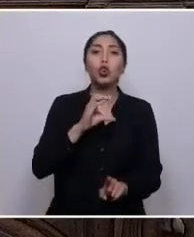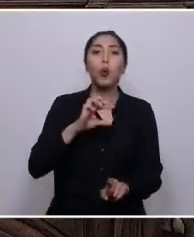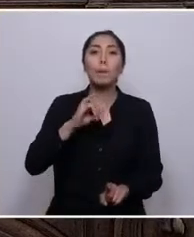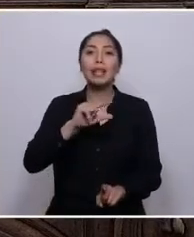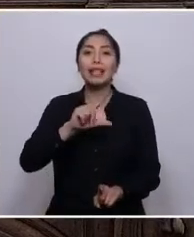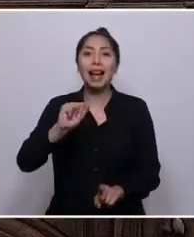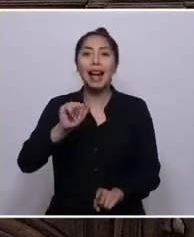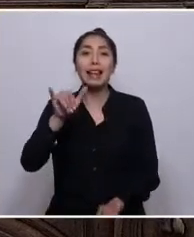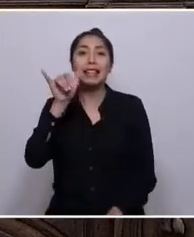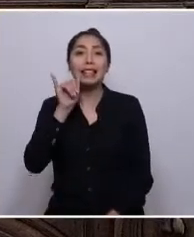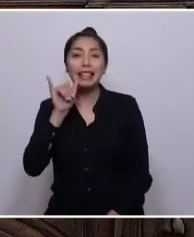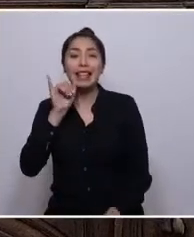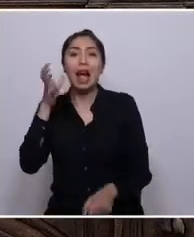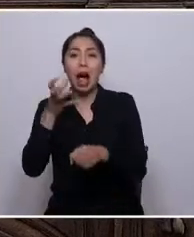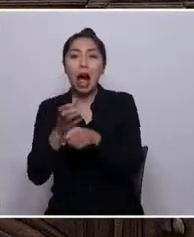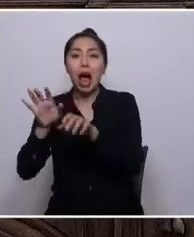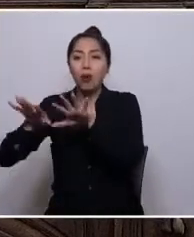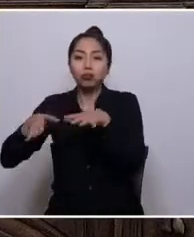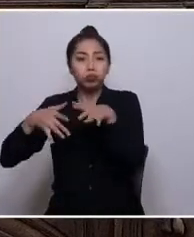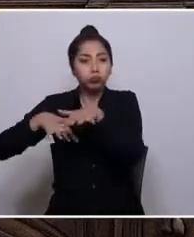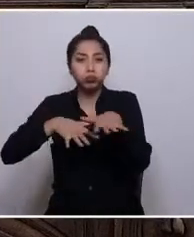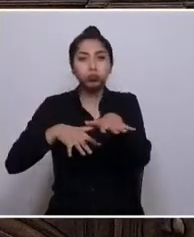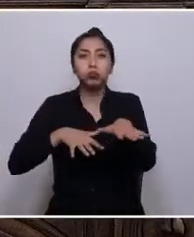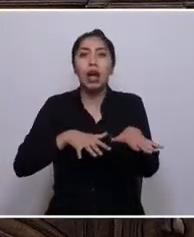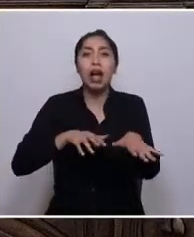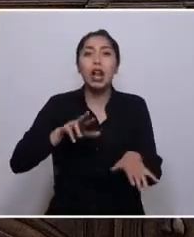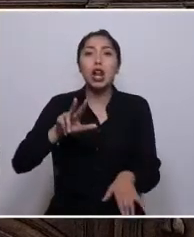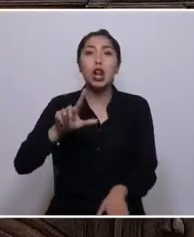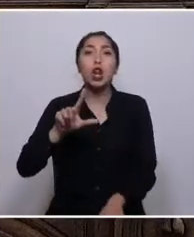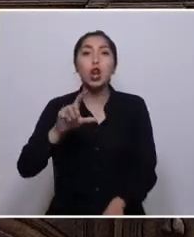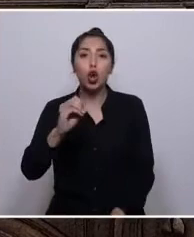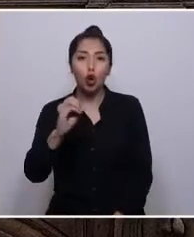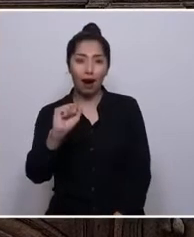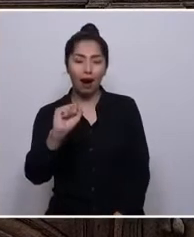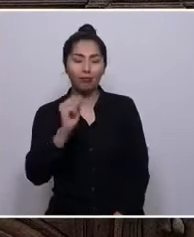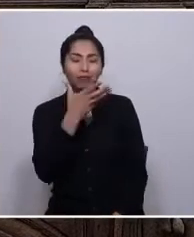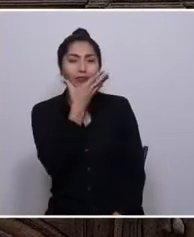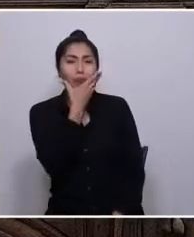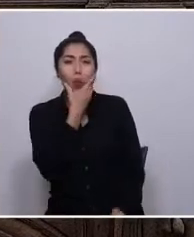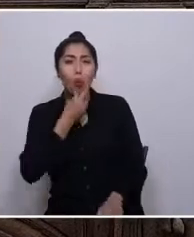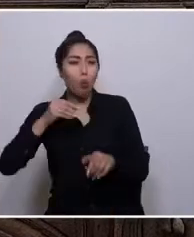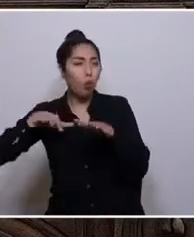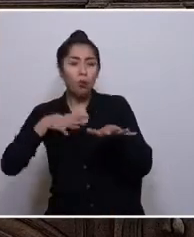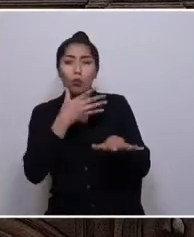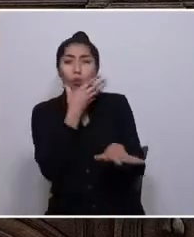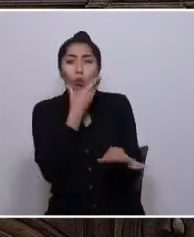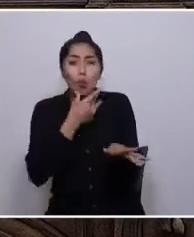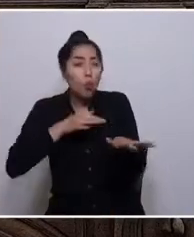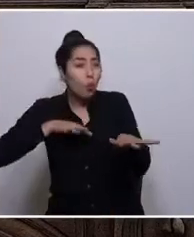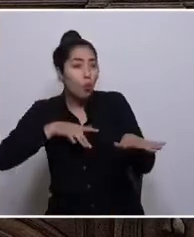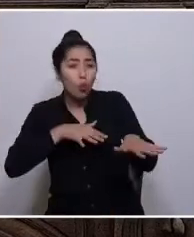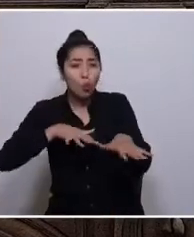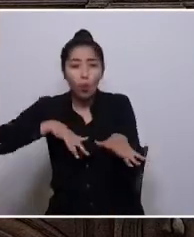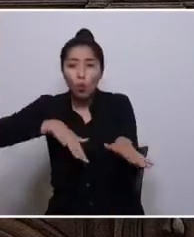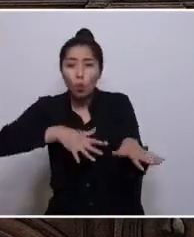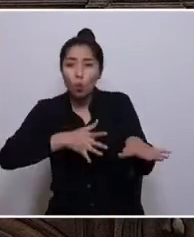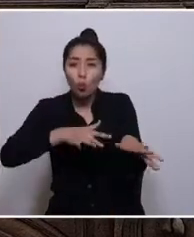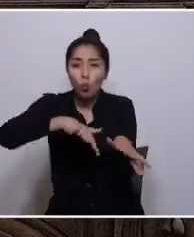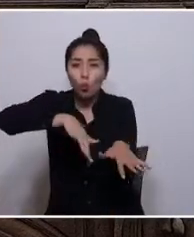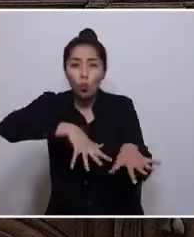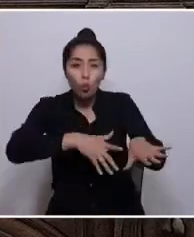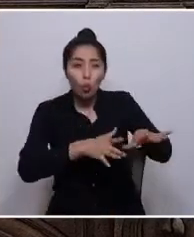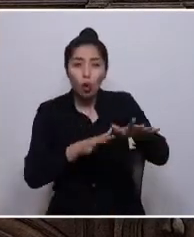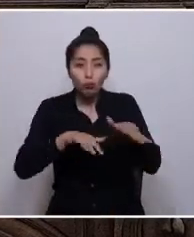las aguas de la desembocadura del río Loa. Un espectáculo maravilloso, un camino largo que recorre el río entre mar y